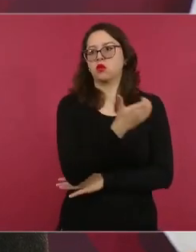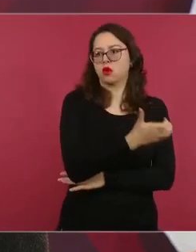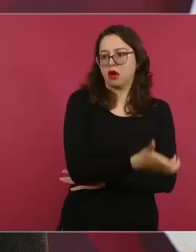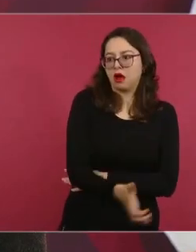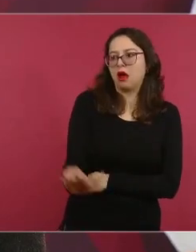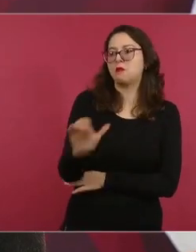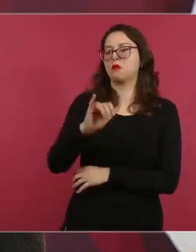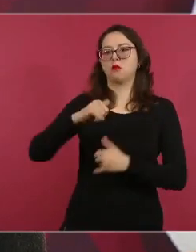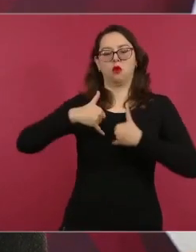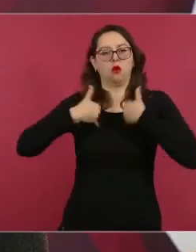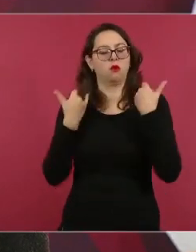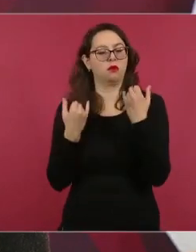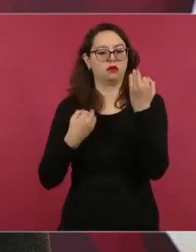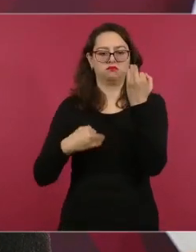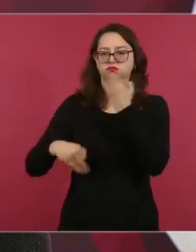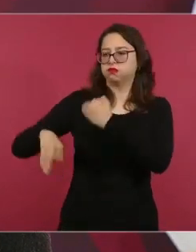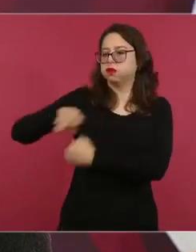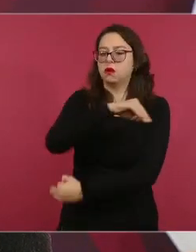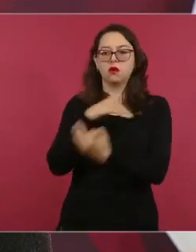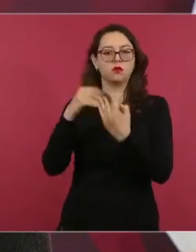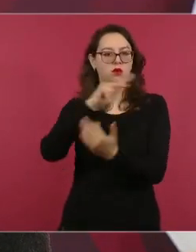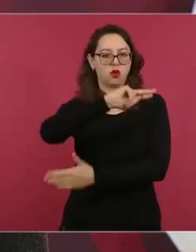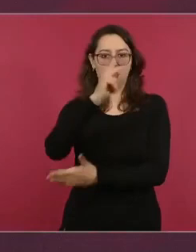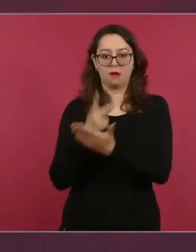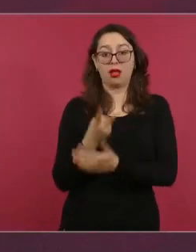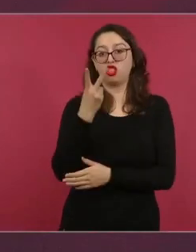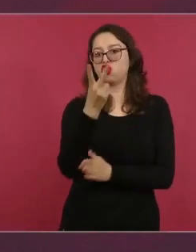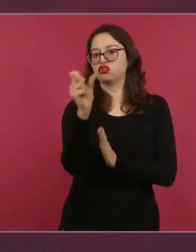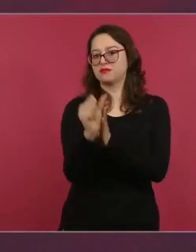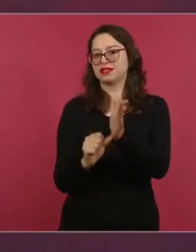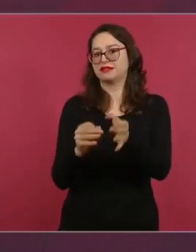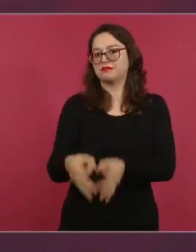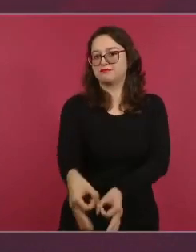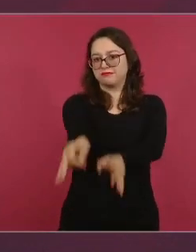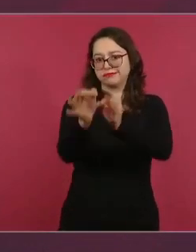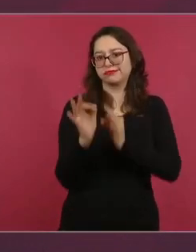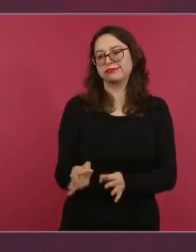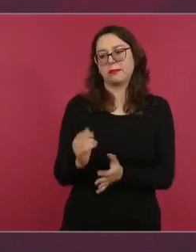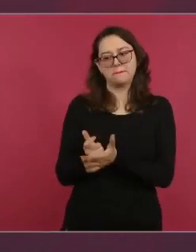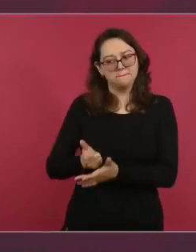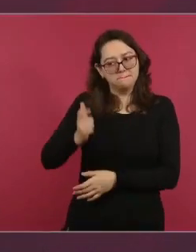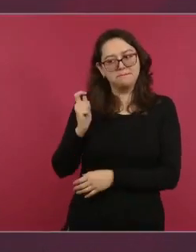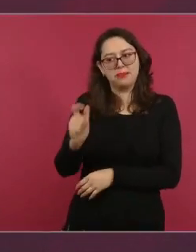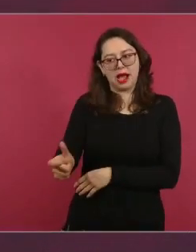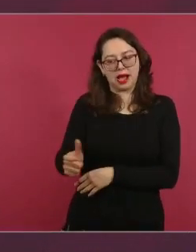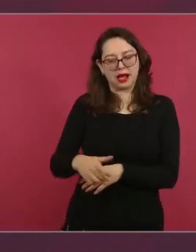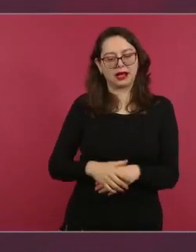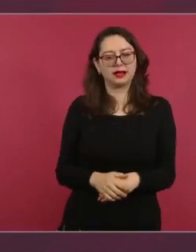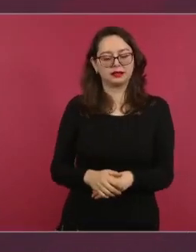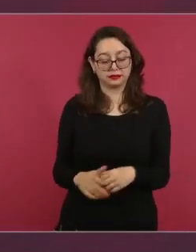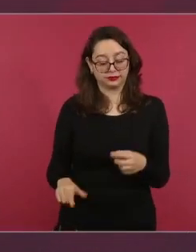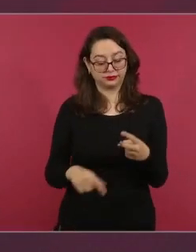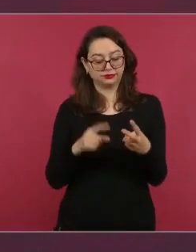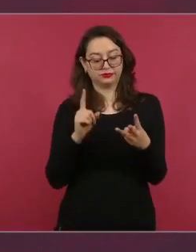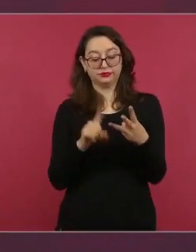Tres, incorporar a 10 mil jóvenes